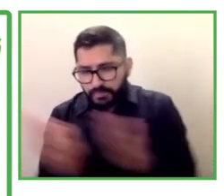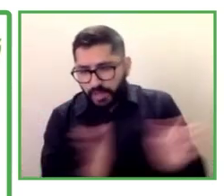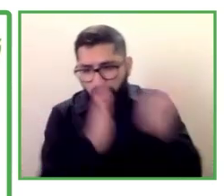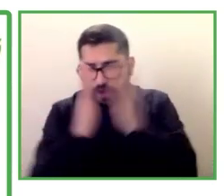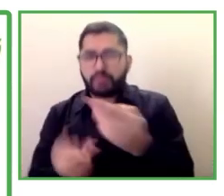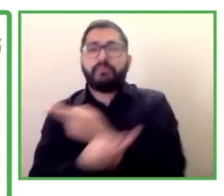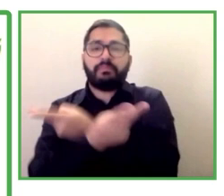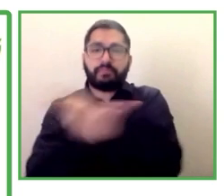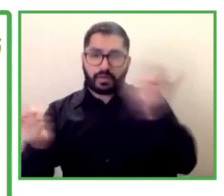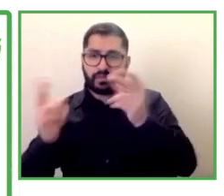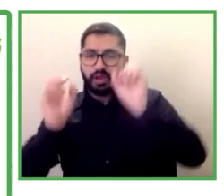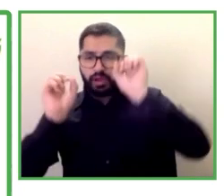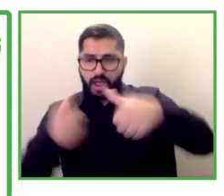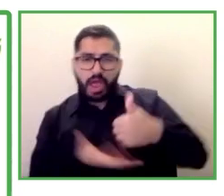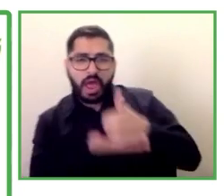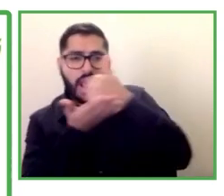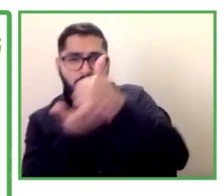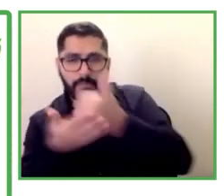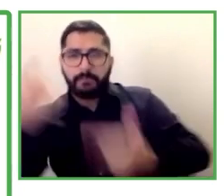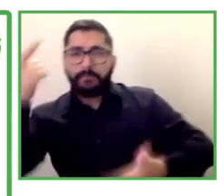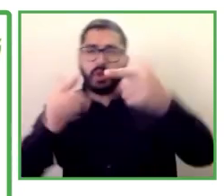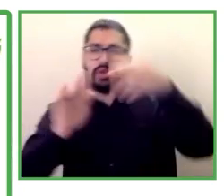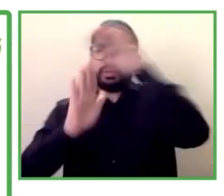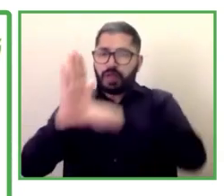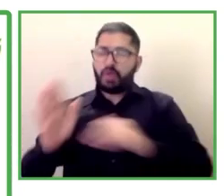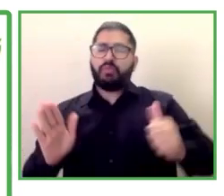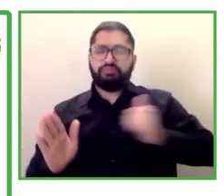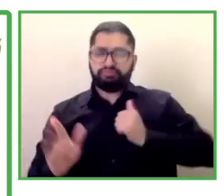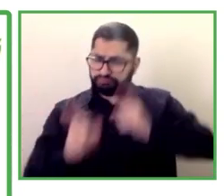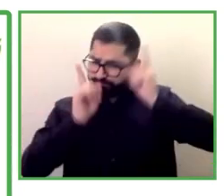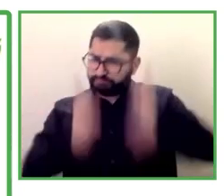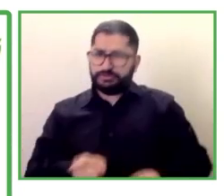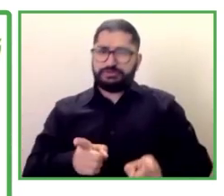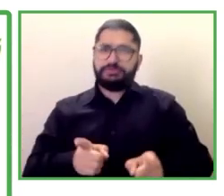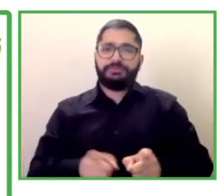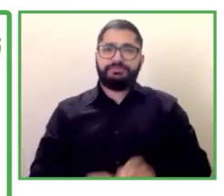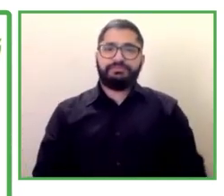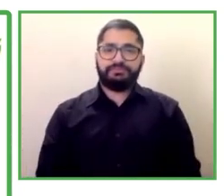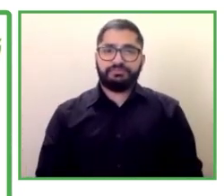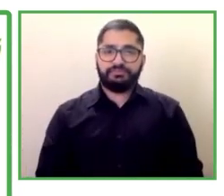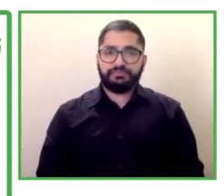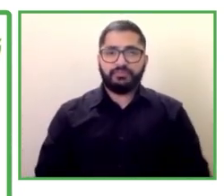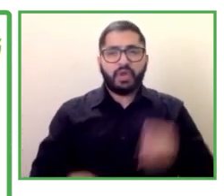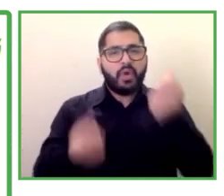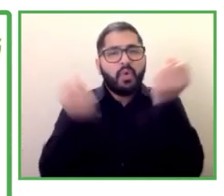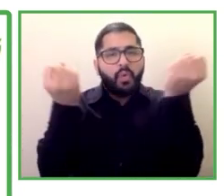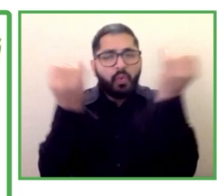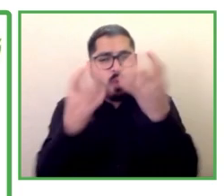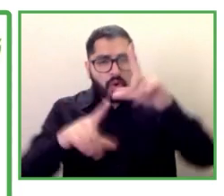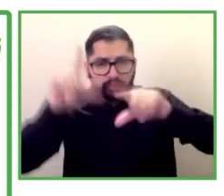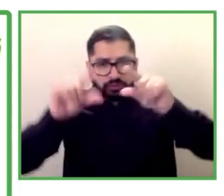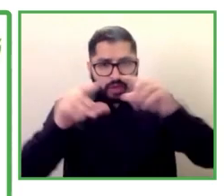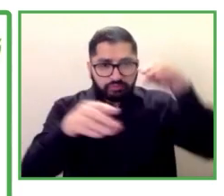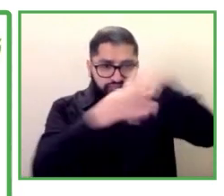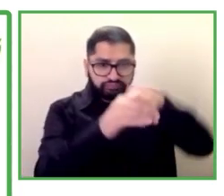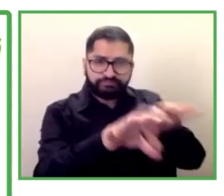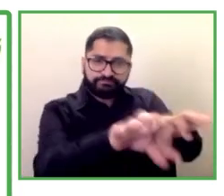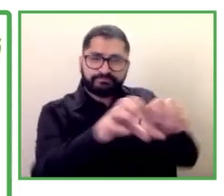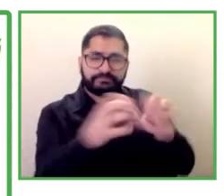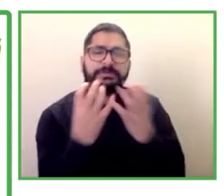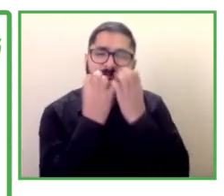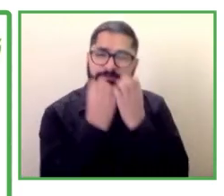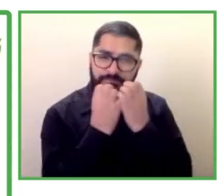remonta al origen de la cuota de reserva específica para personas con discapacidad intelectual ya que partió de una